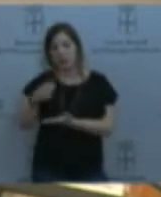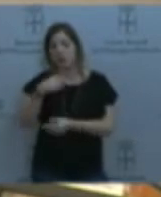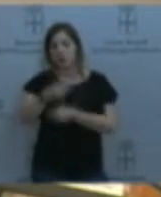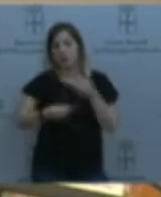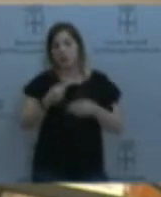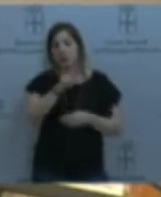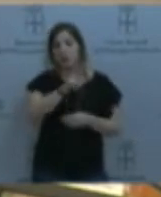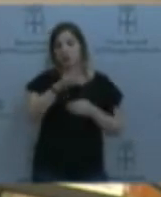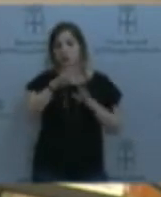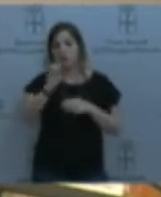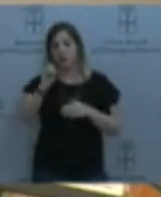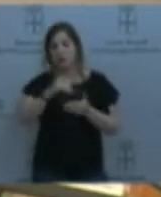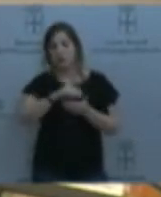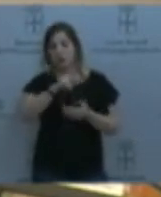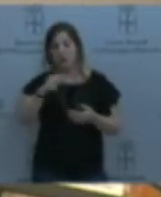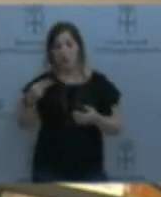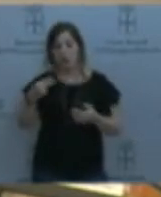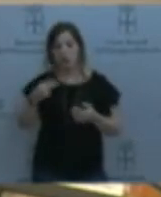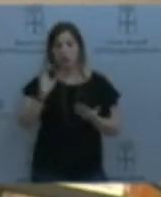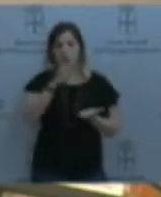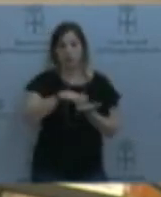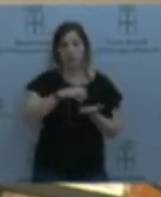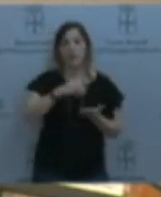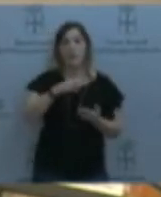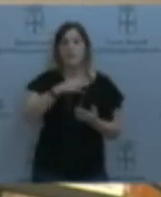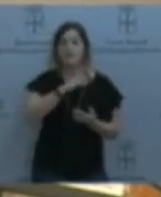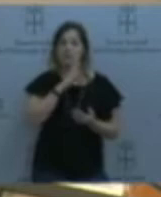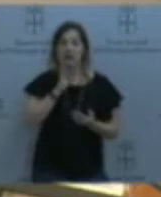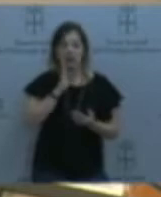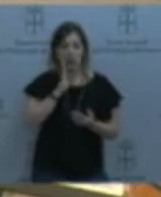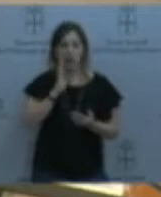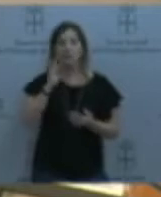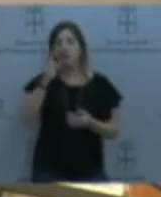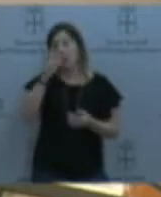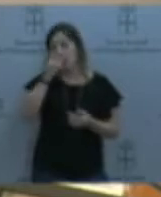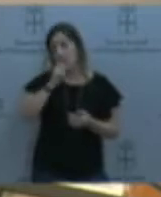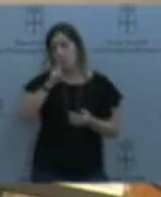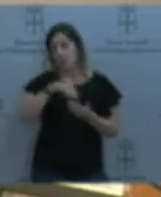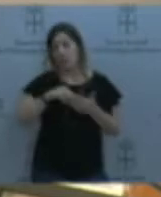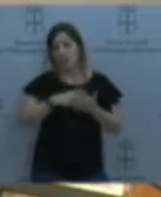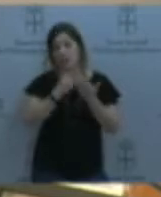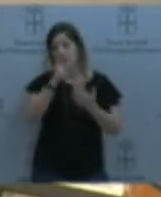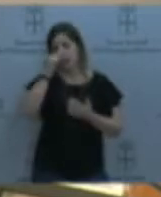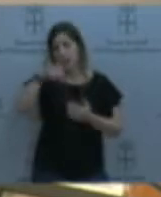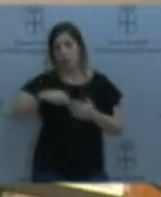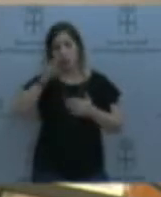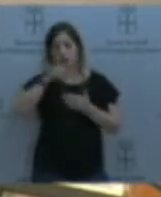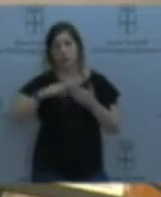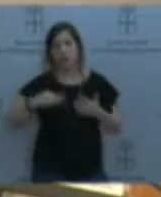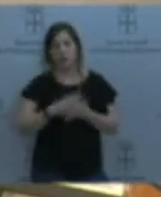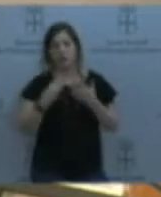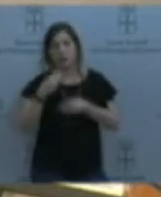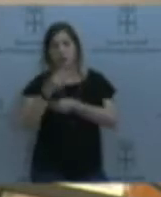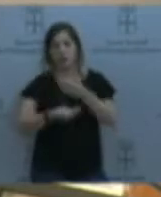en el año de 2017. En este año 2018 hemos ejecutado obras en la guardería La Carisa,